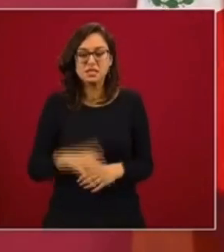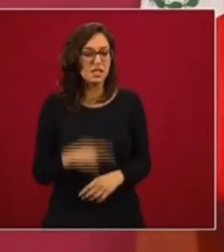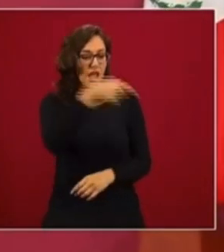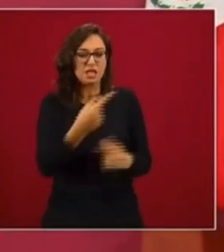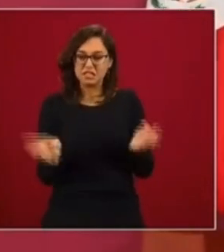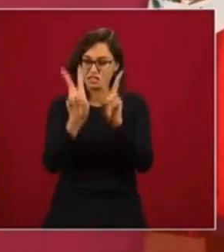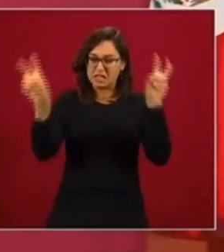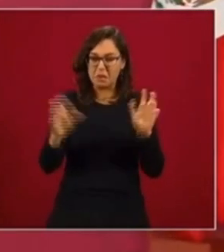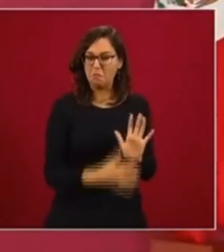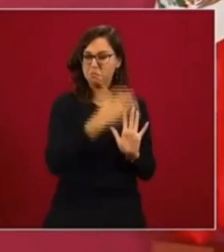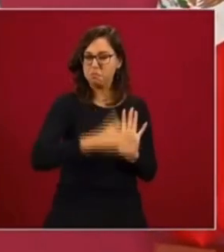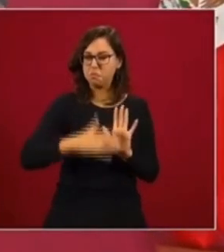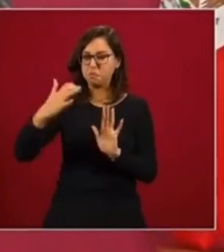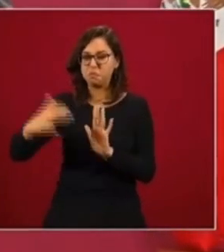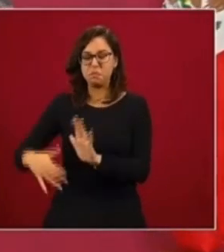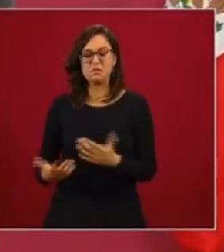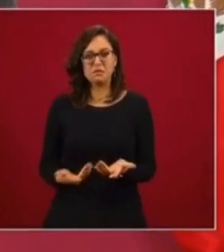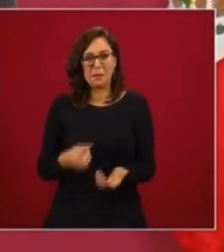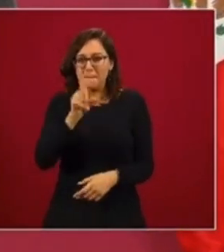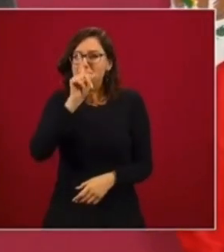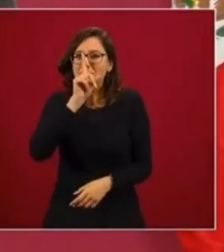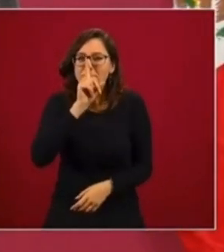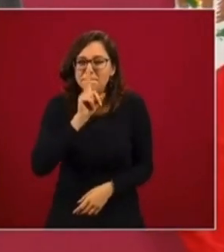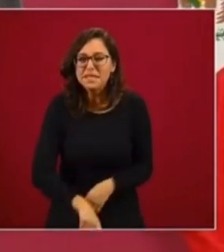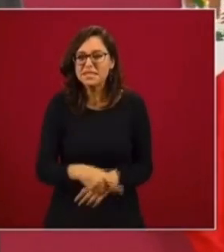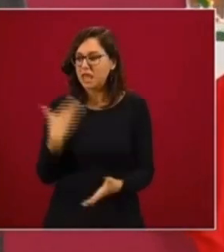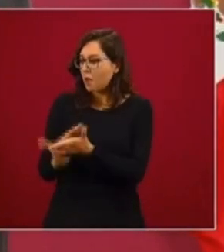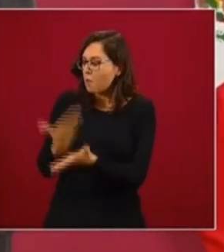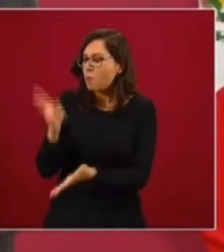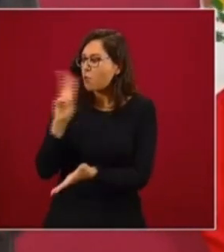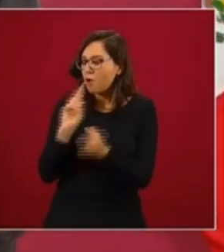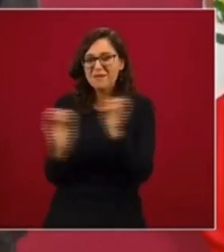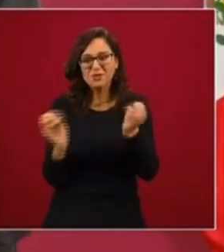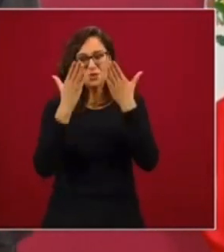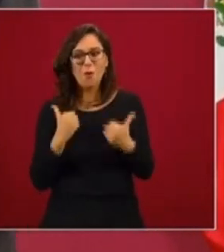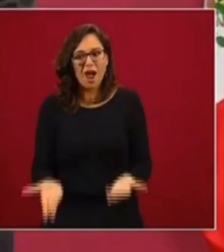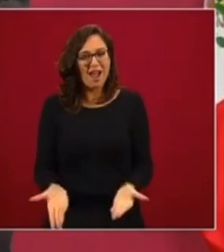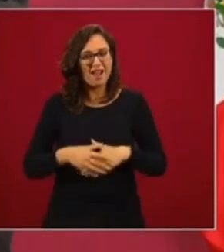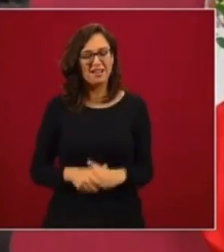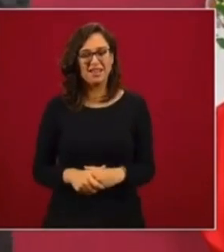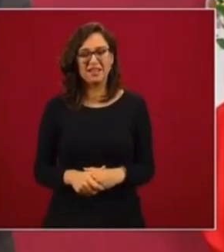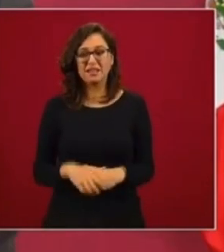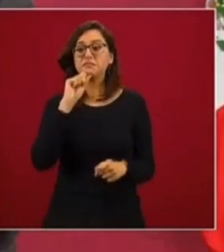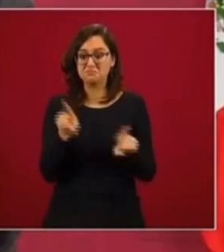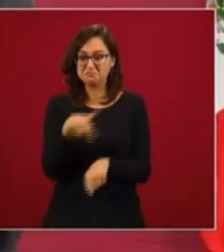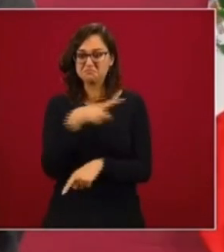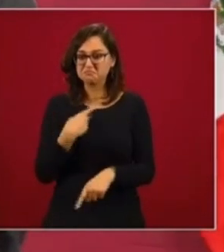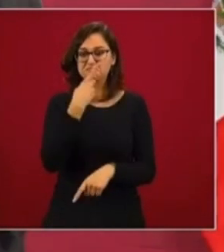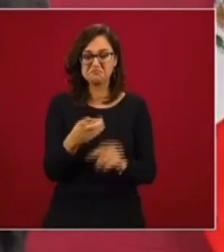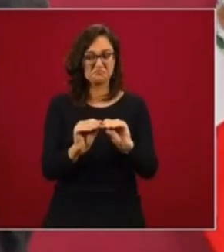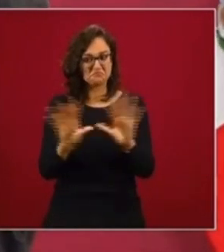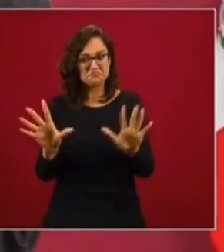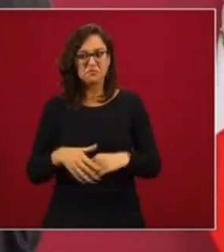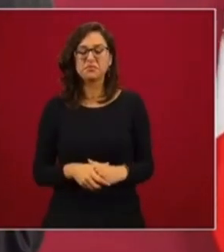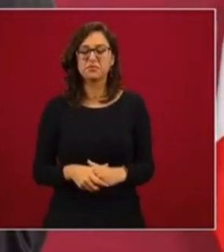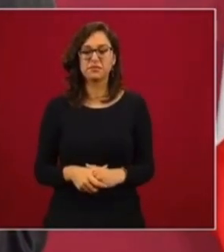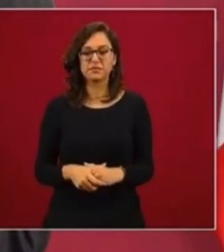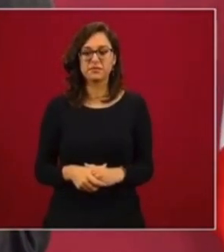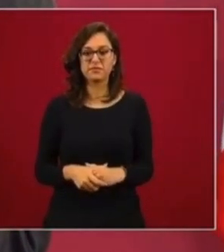dedicar ocho columnas a algo que no está demostrado. También aclaro, porque